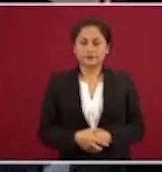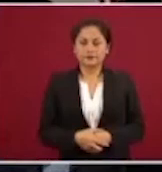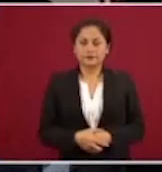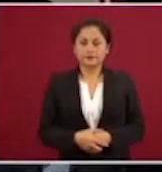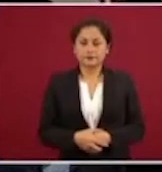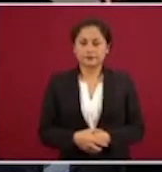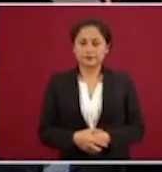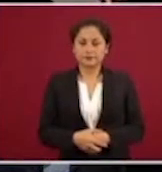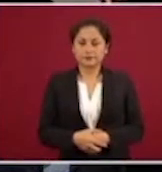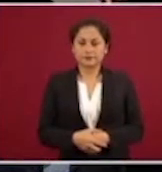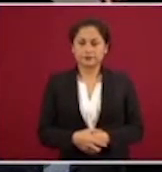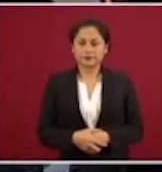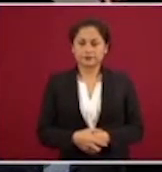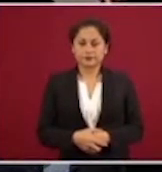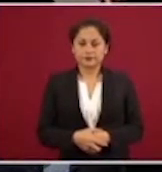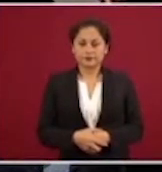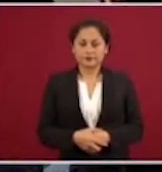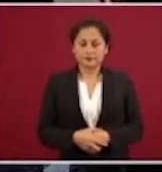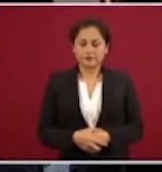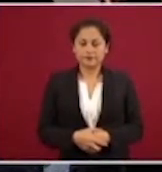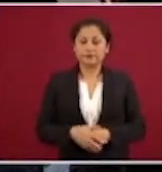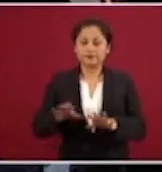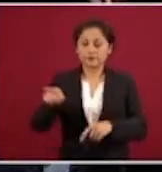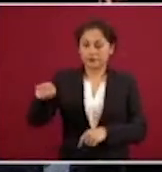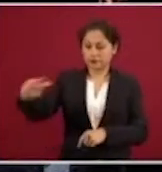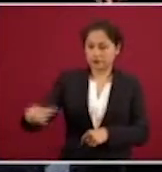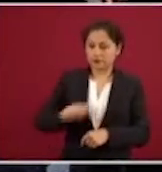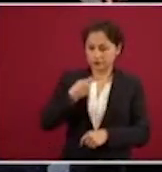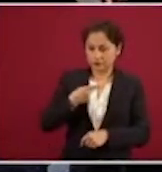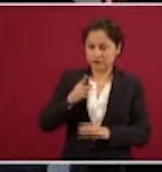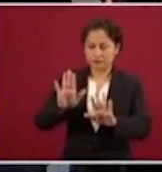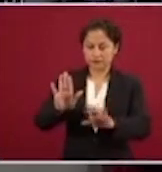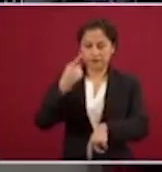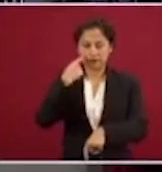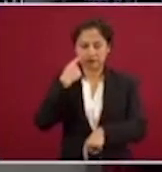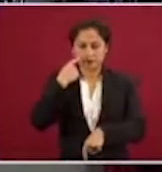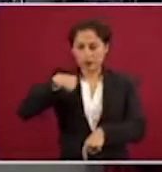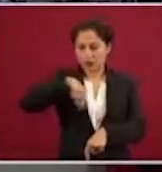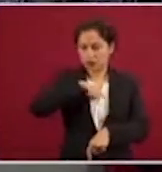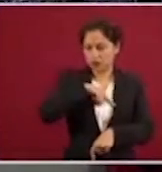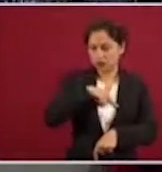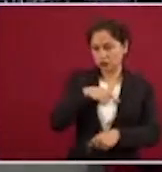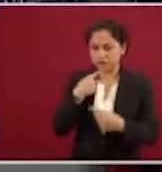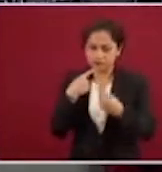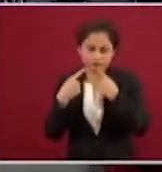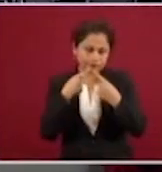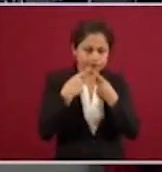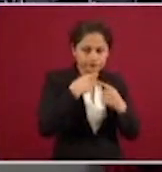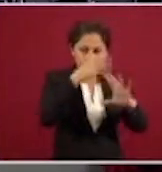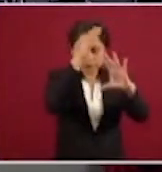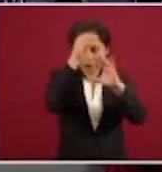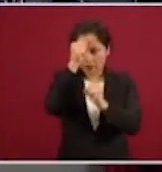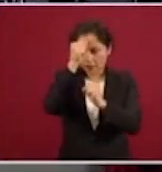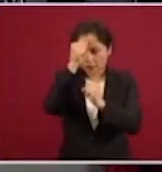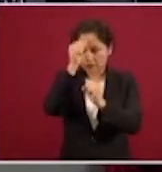Esta pregunta nos estamos poniendo de acuerdo con todos y les